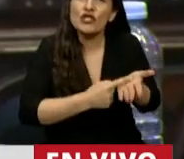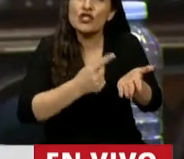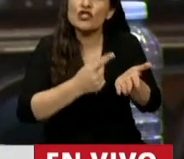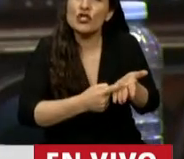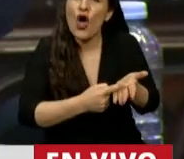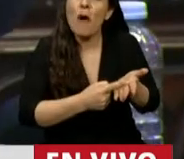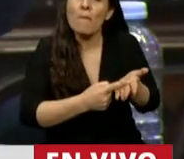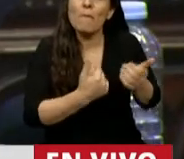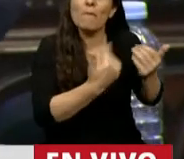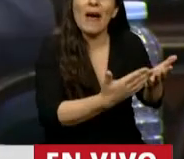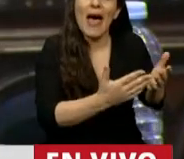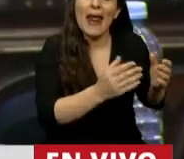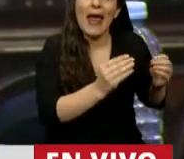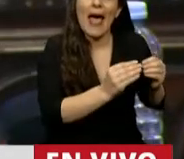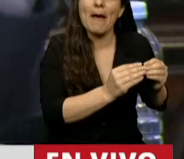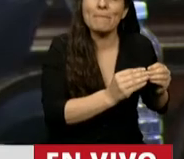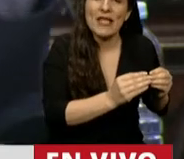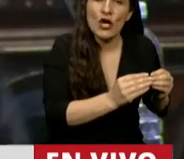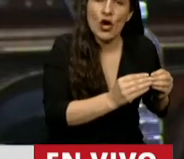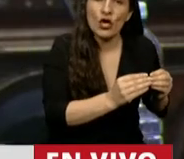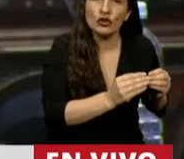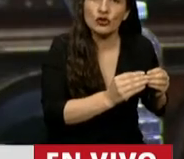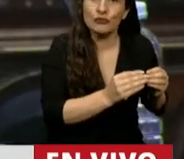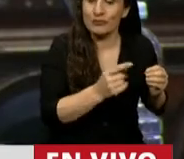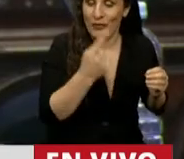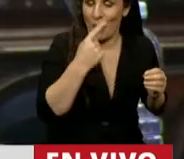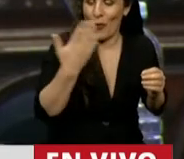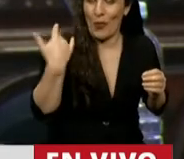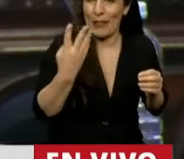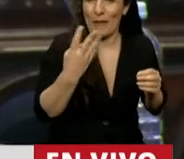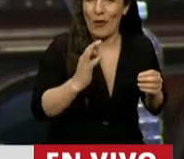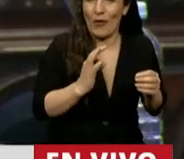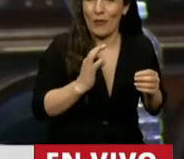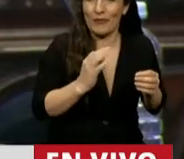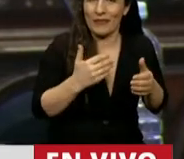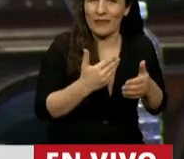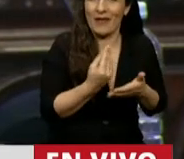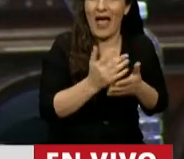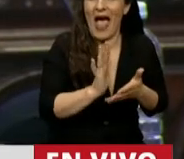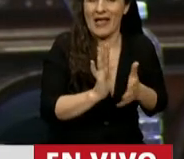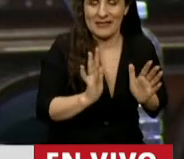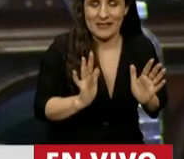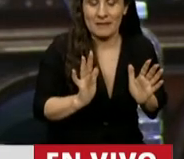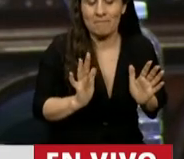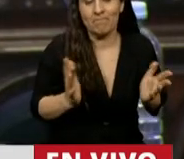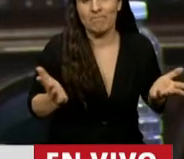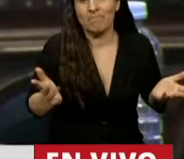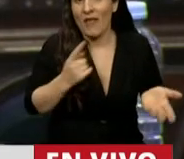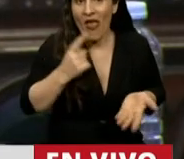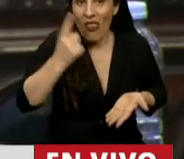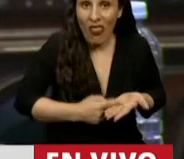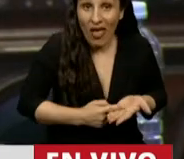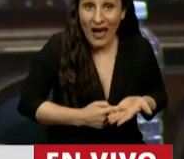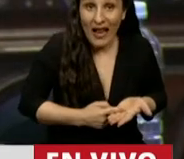los amigos y a los lugares de donde pertenece. Eso ocurrió en los últimos cuatro años. Y la verdad que ese decreto